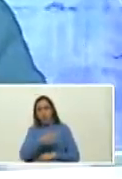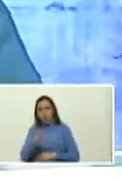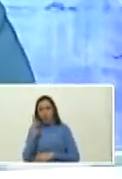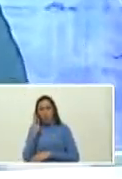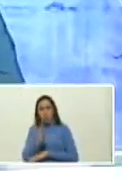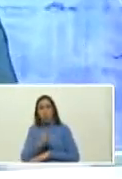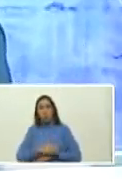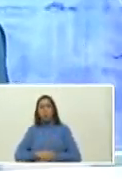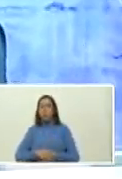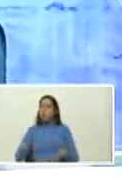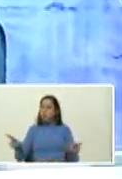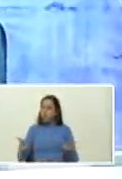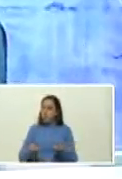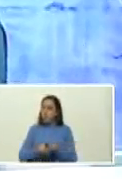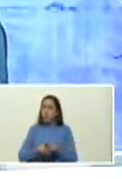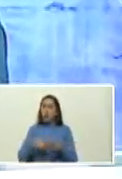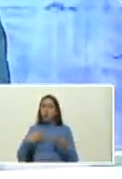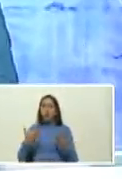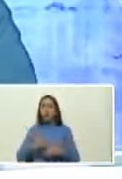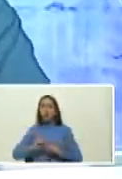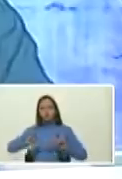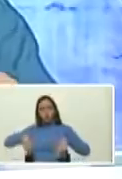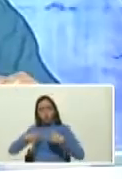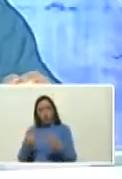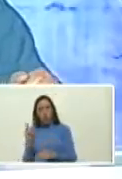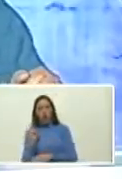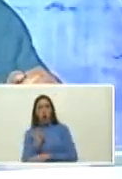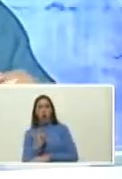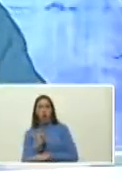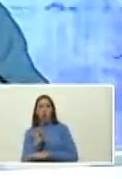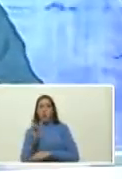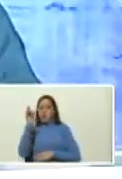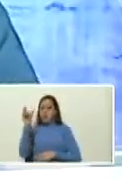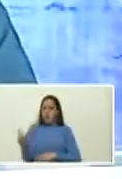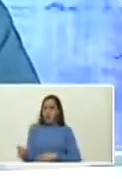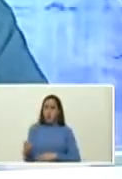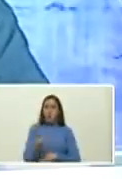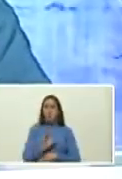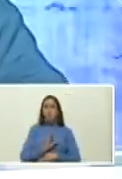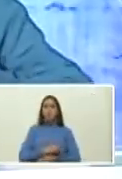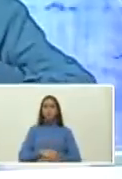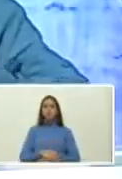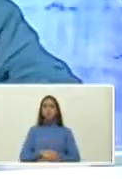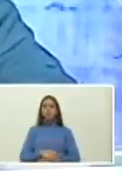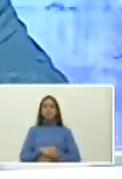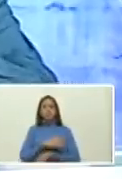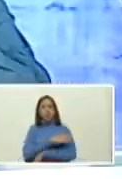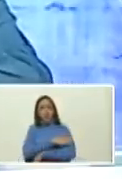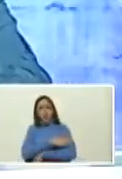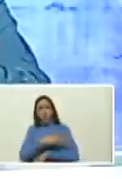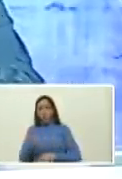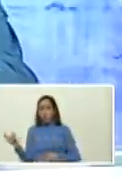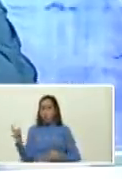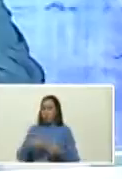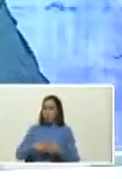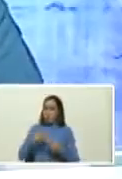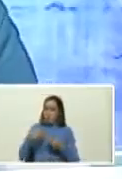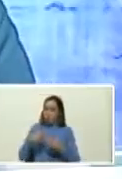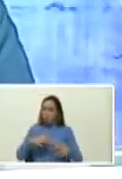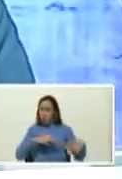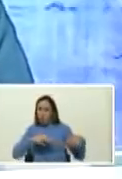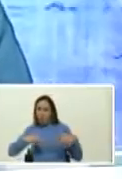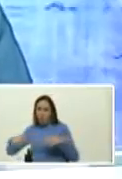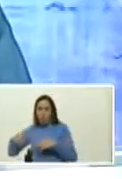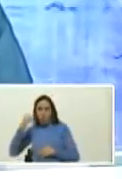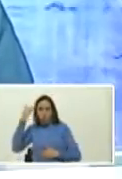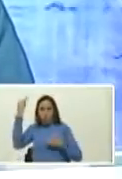es un reformista es un traidor es un derechoso viejo esquema de los enfrentamientos